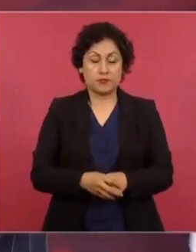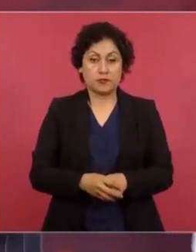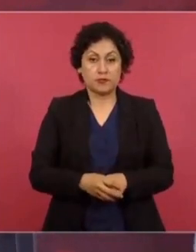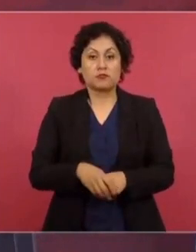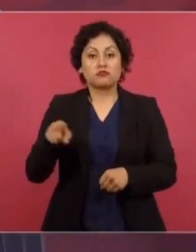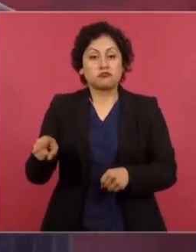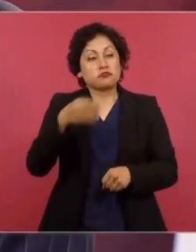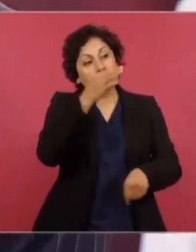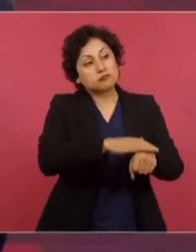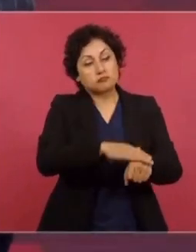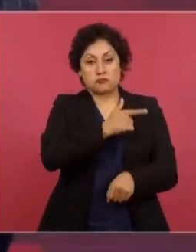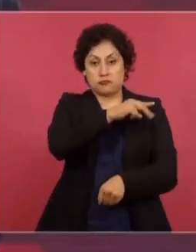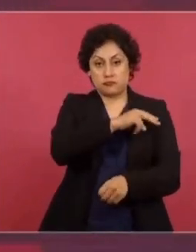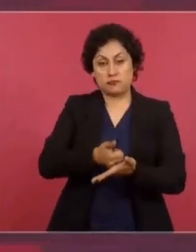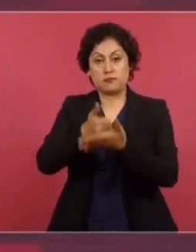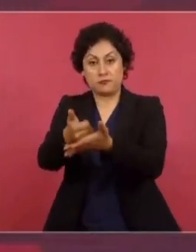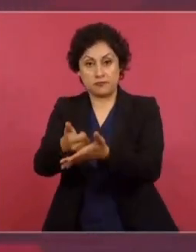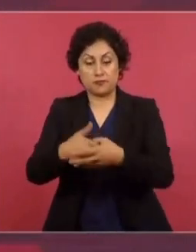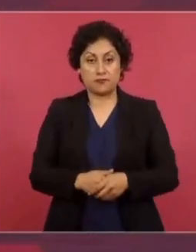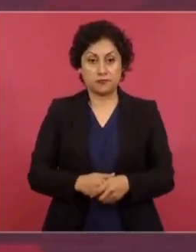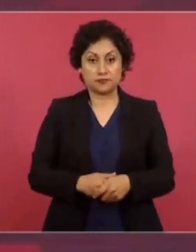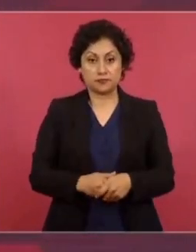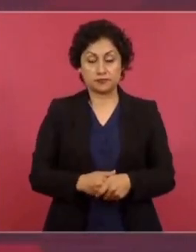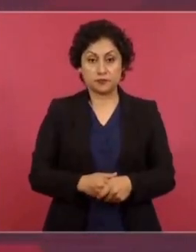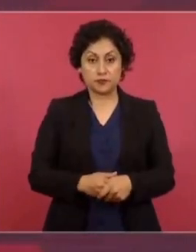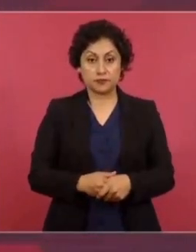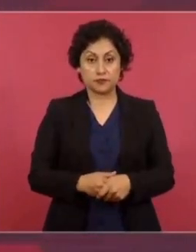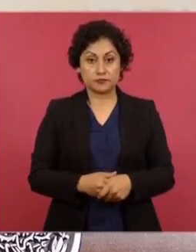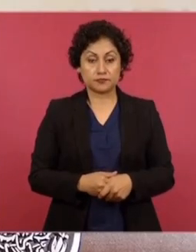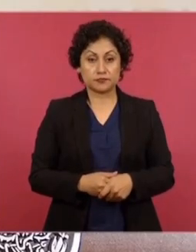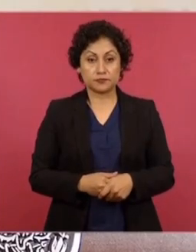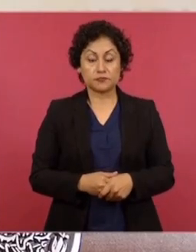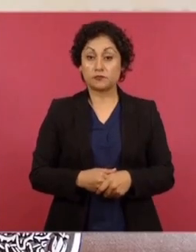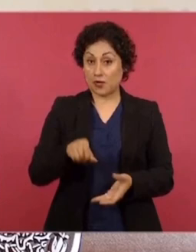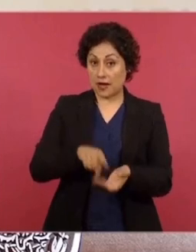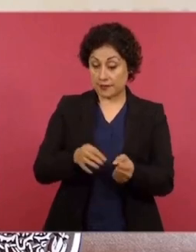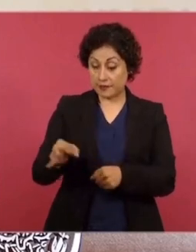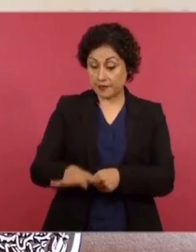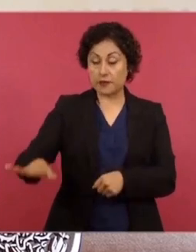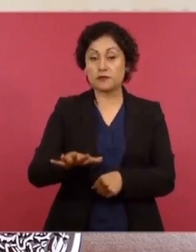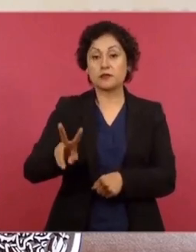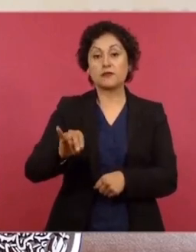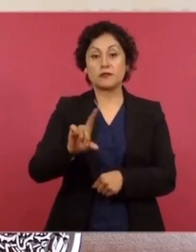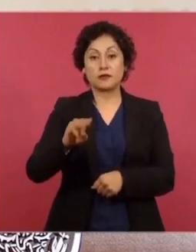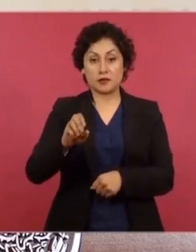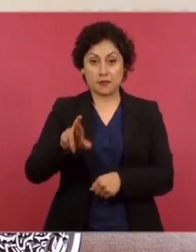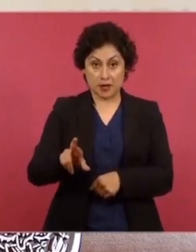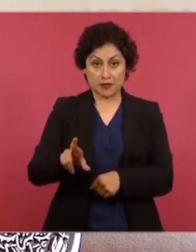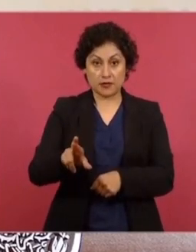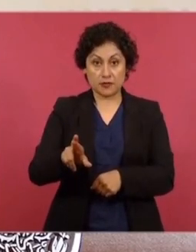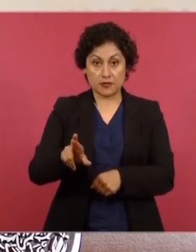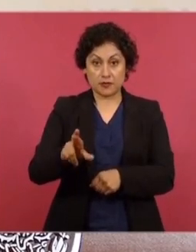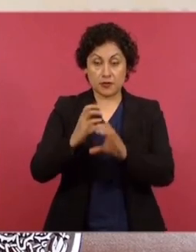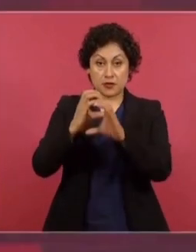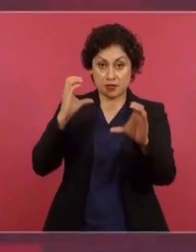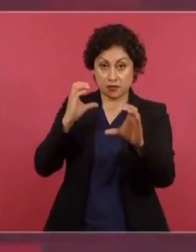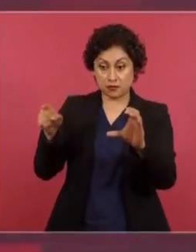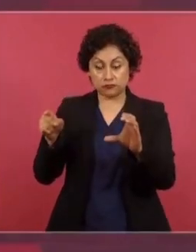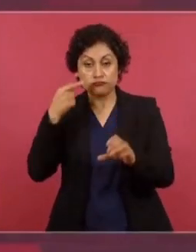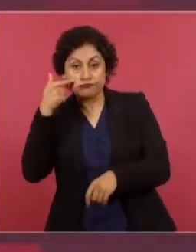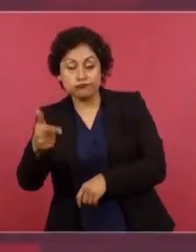proporcionó el apoyo con personal de la Guardia Nacional y en el municipio de Villamar interceptaron el autobús,